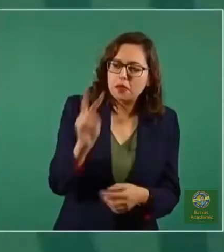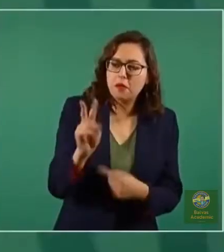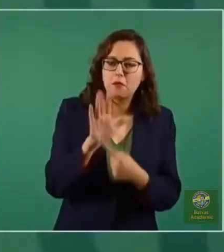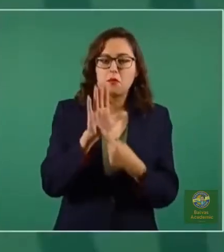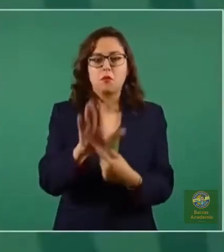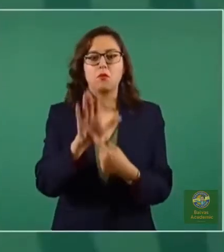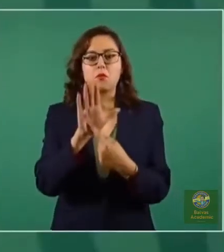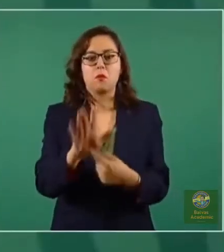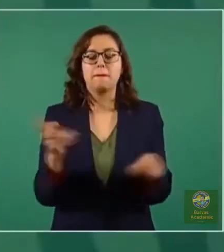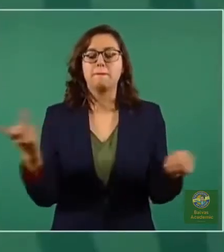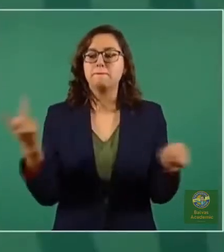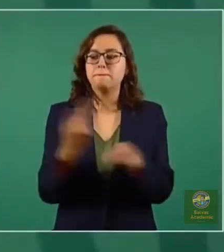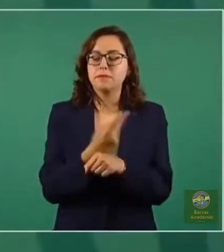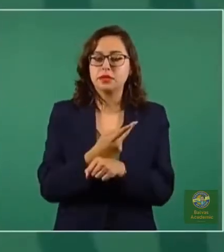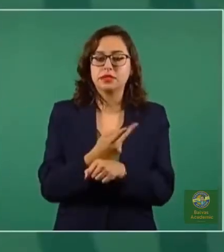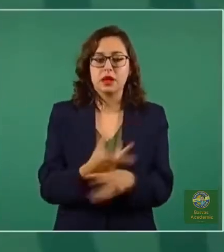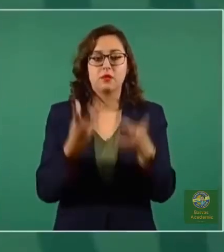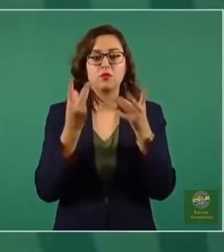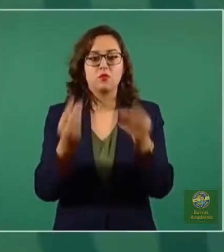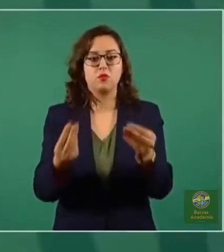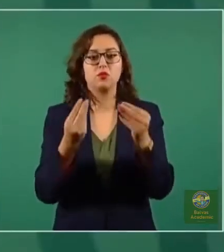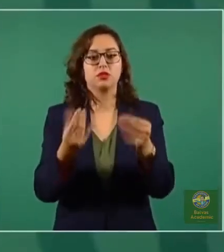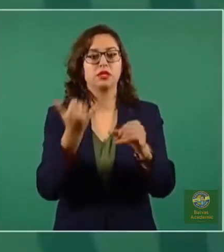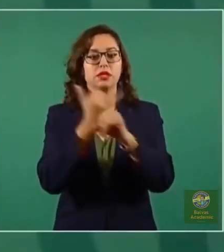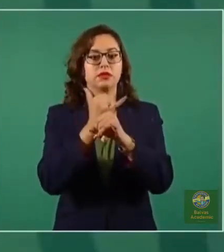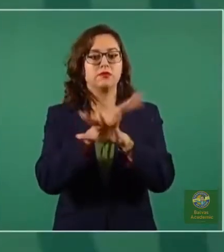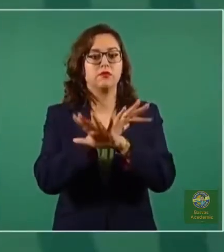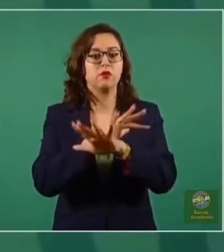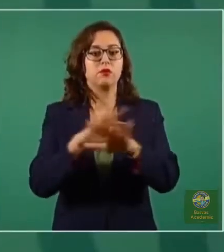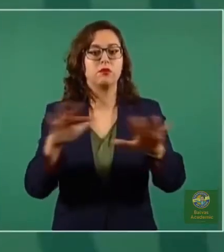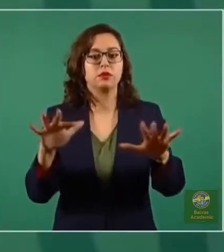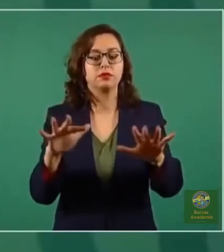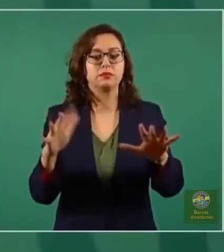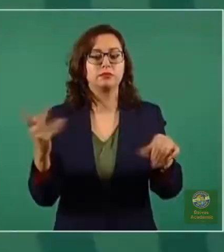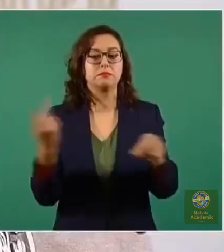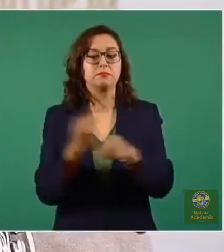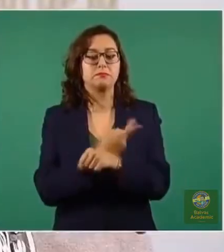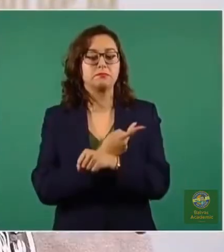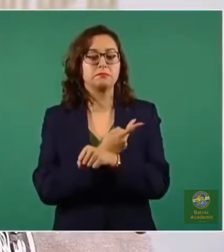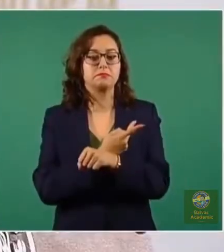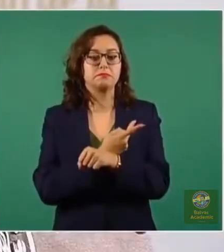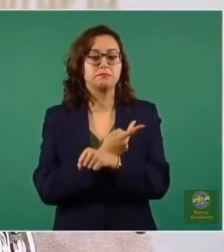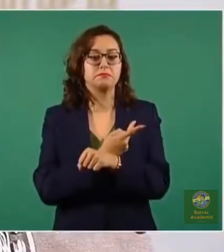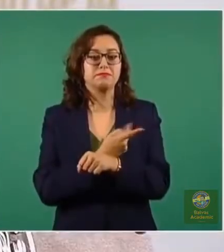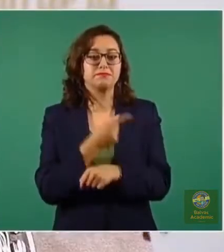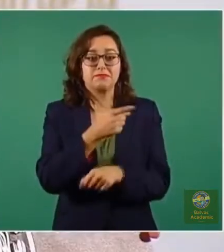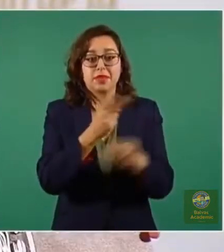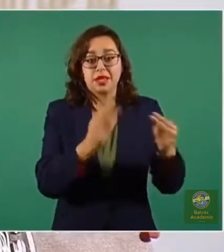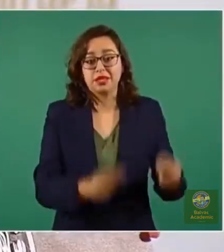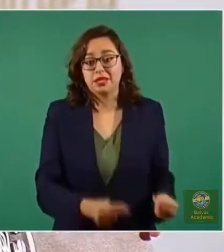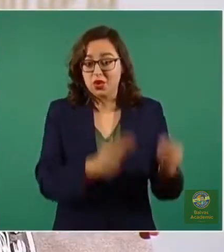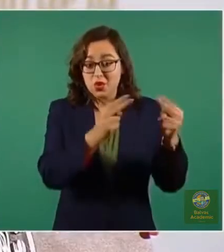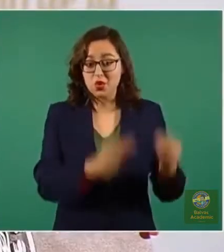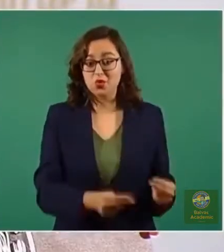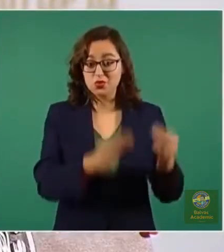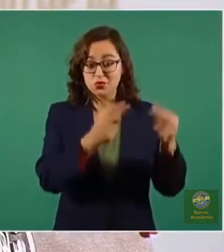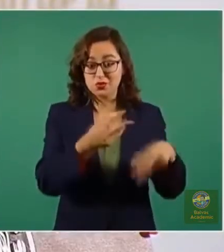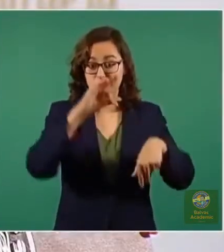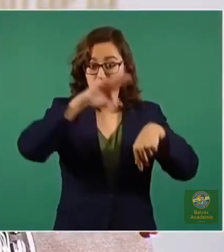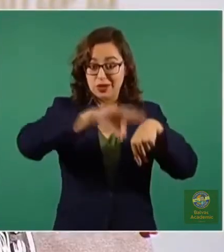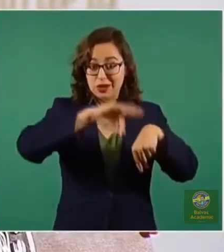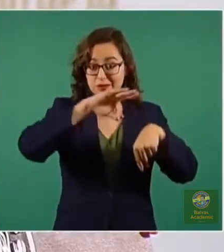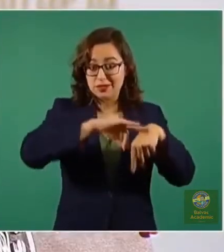una gran cantidad de información que viene de las secciones de mercadotecnia, de las casas